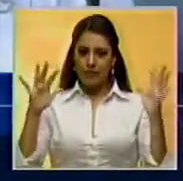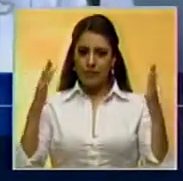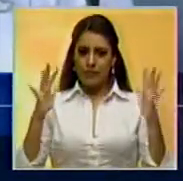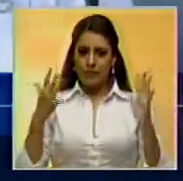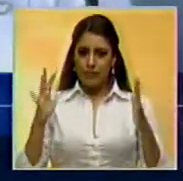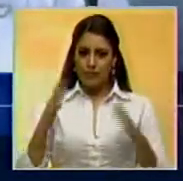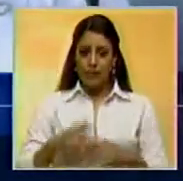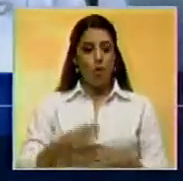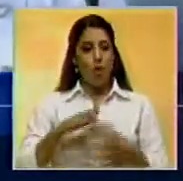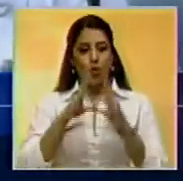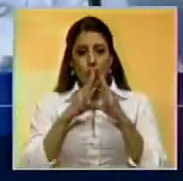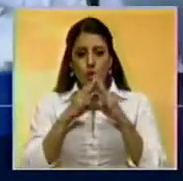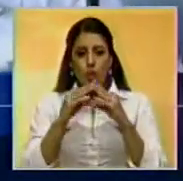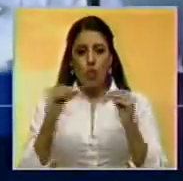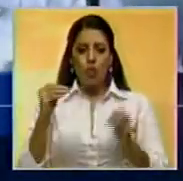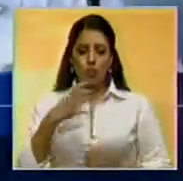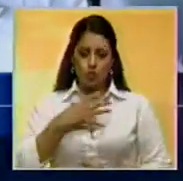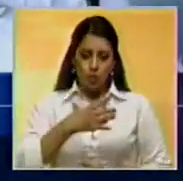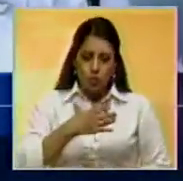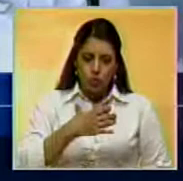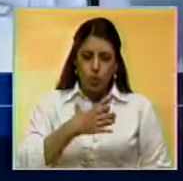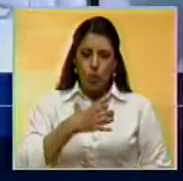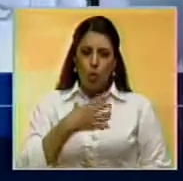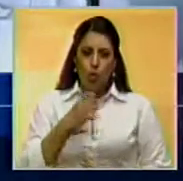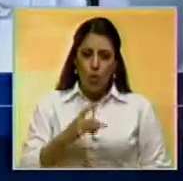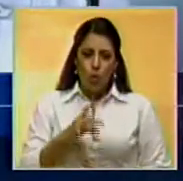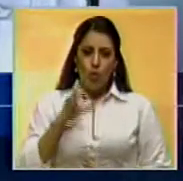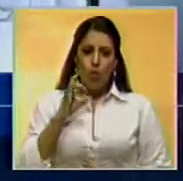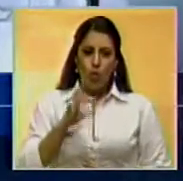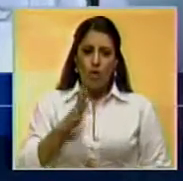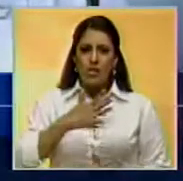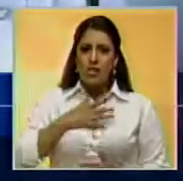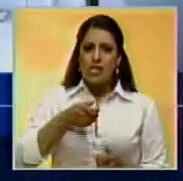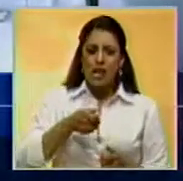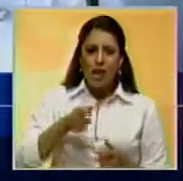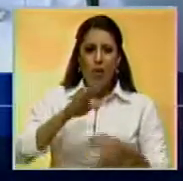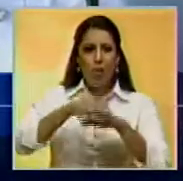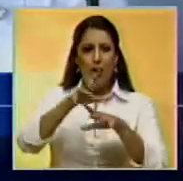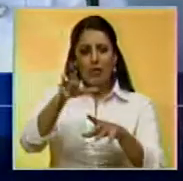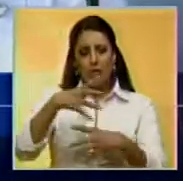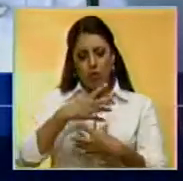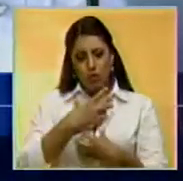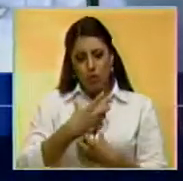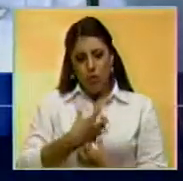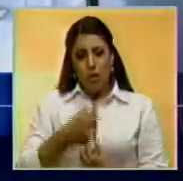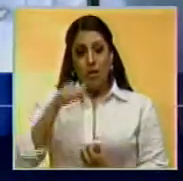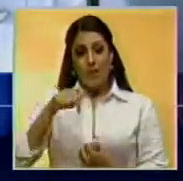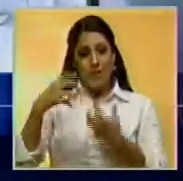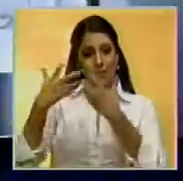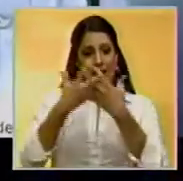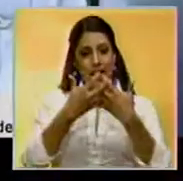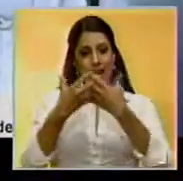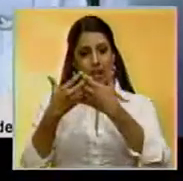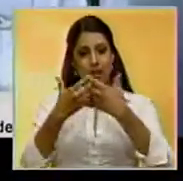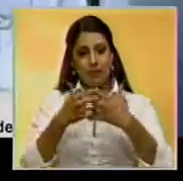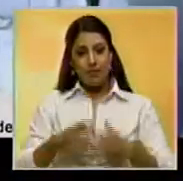Por todo el dolor que hayamos podido causar en esta guerra.